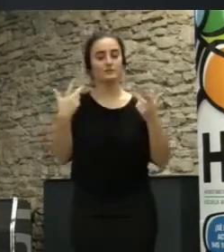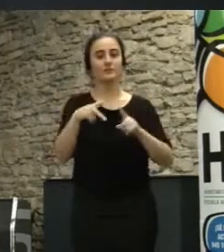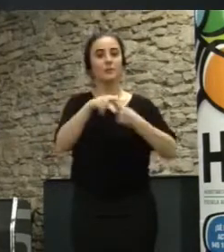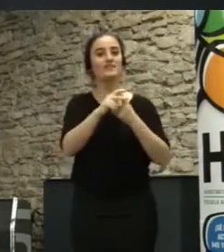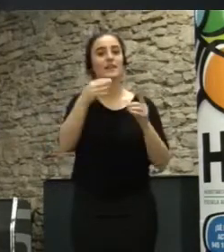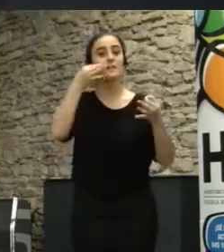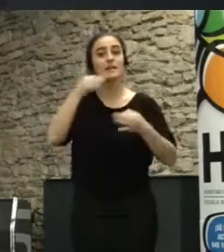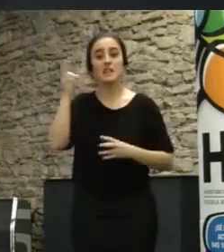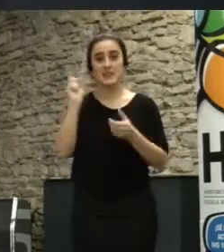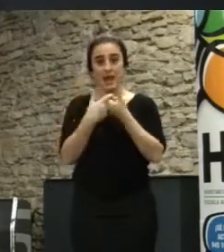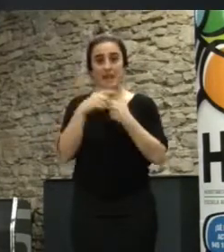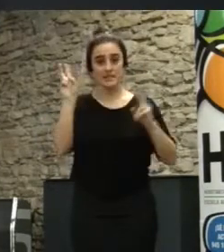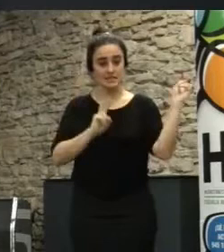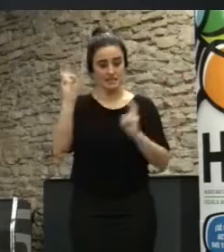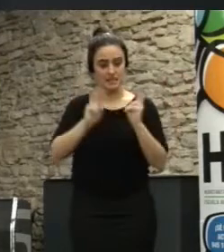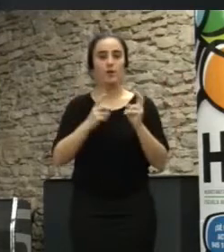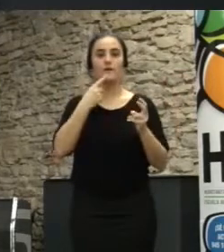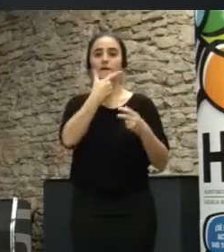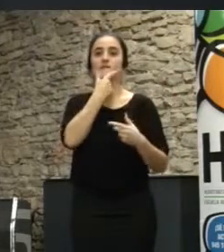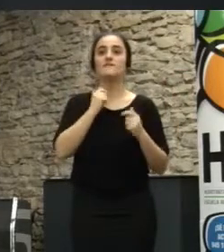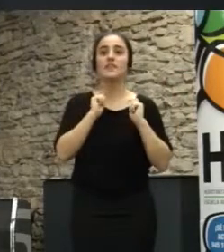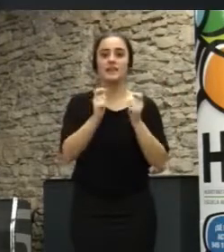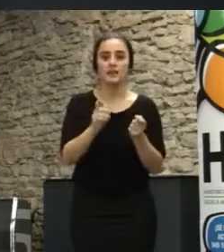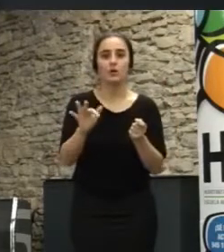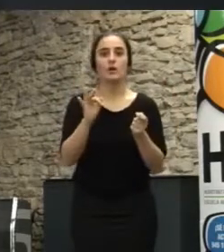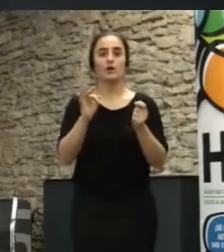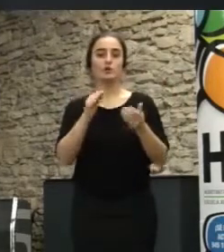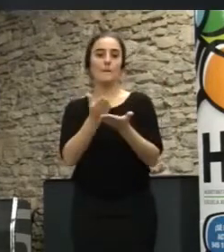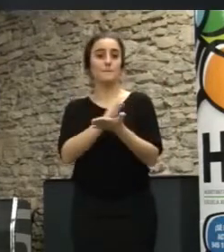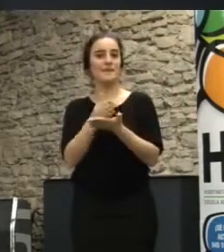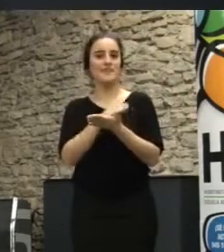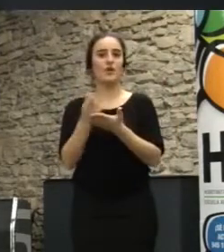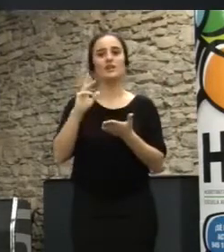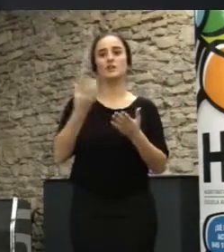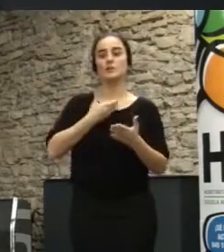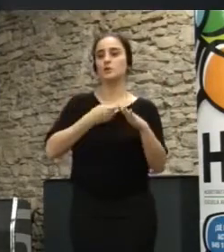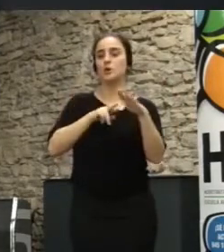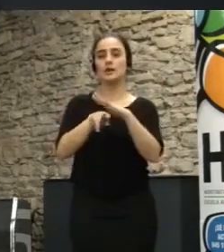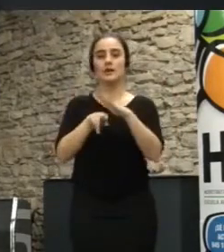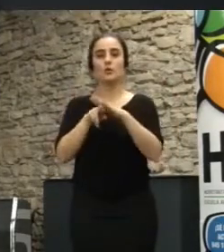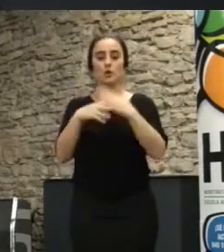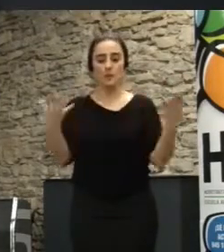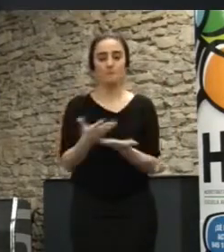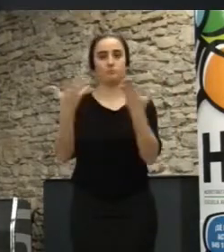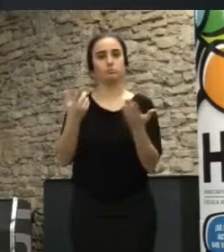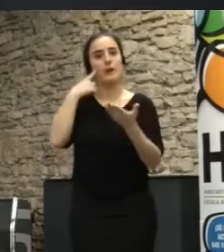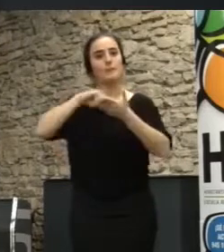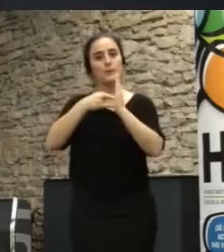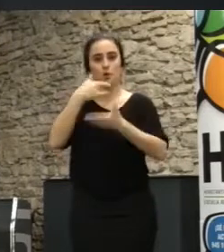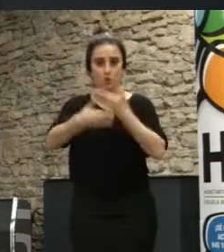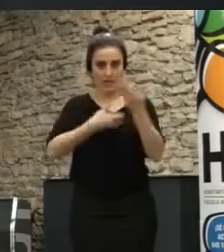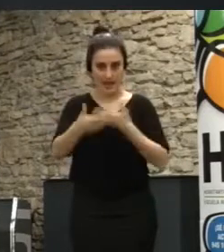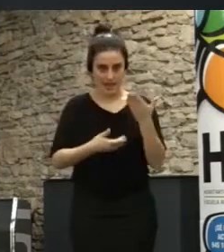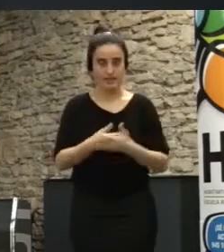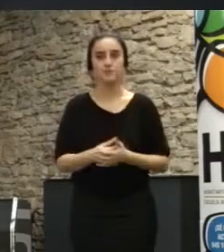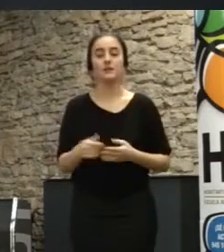presenciales con facilitadores, mediadores, con recursos del ayuntamiento se incentivaban que ocurrieran estos proyectos ciudadanos. Se ha